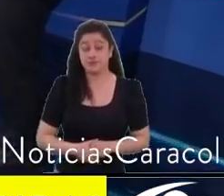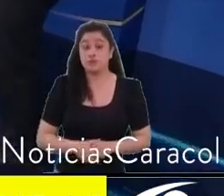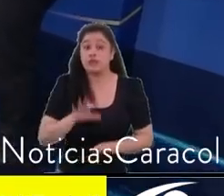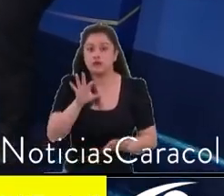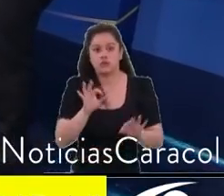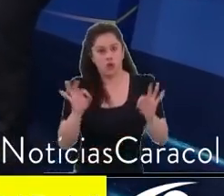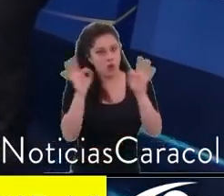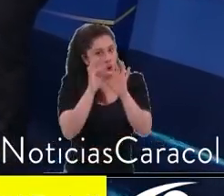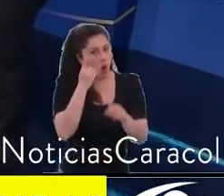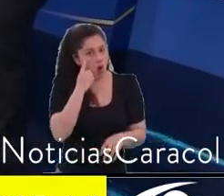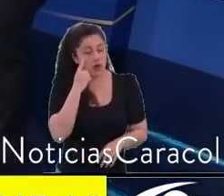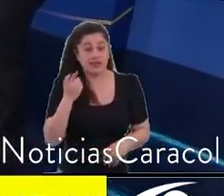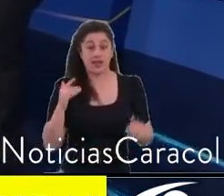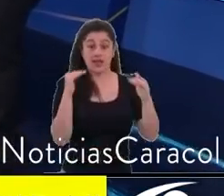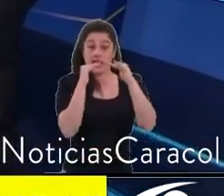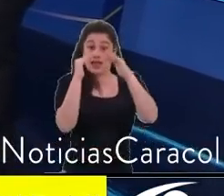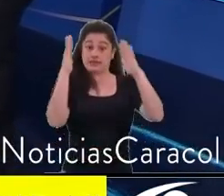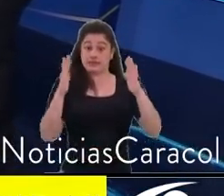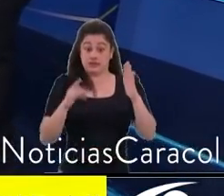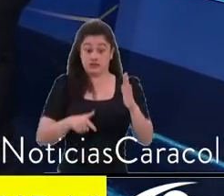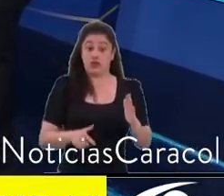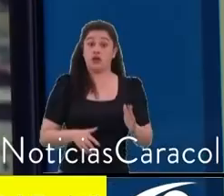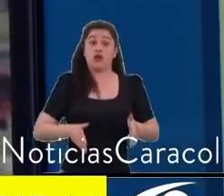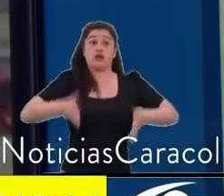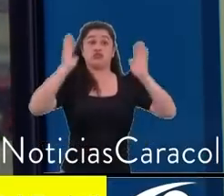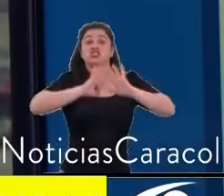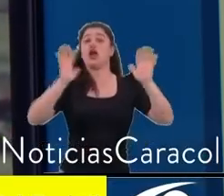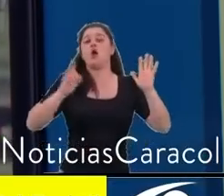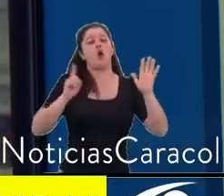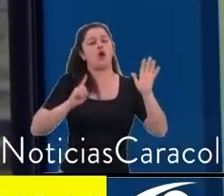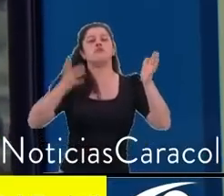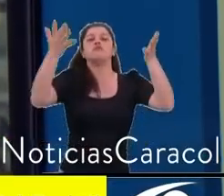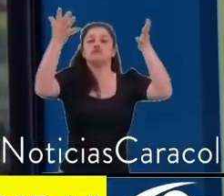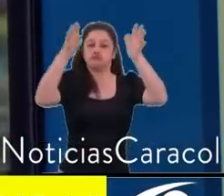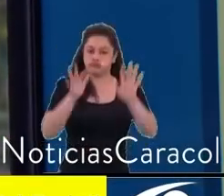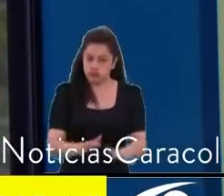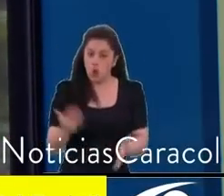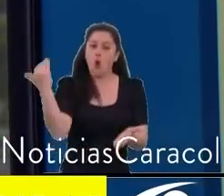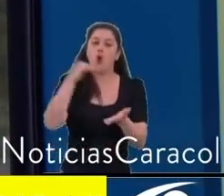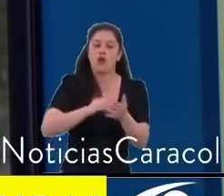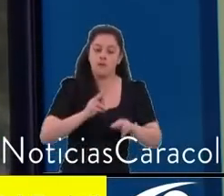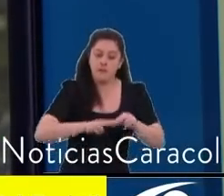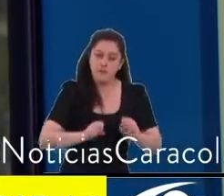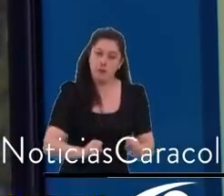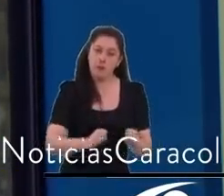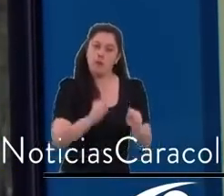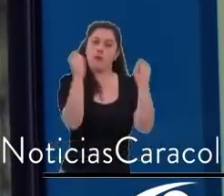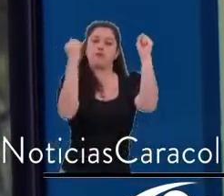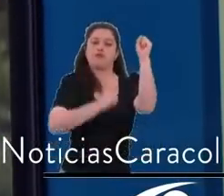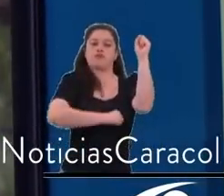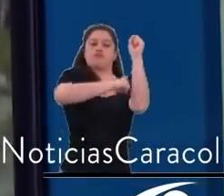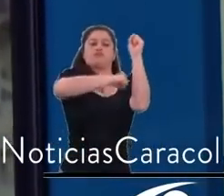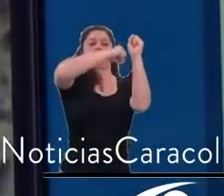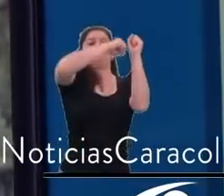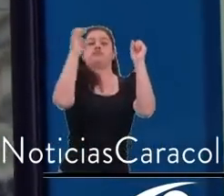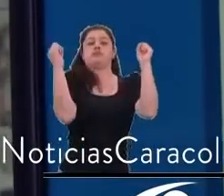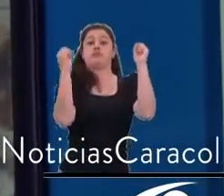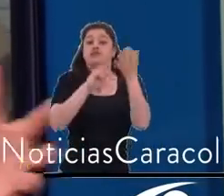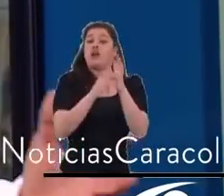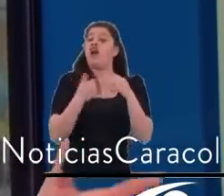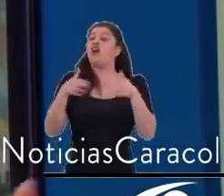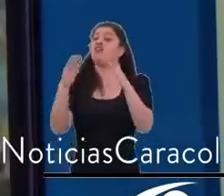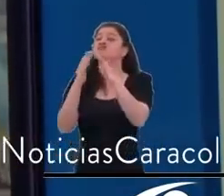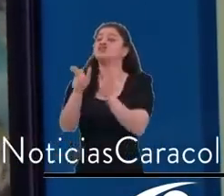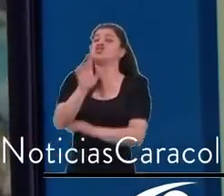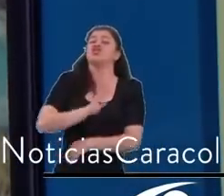casas, pero no podemos expulsar a la gente que vive ahí, que vuelva a vivir ahí, que le garanticen su vivienda o su negocio, que no la expulsen, que se